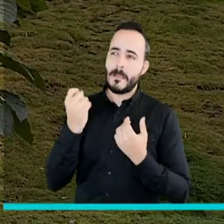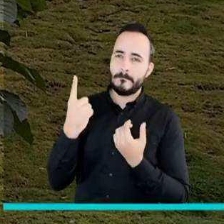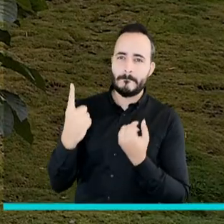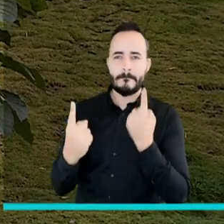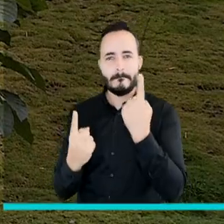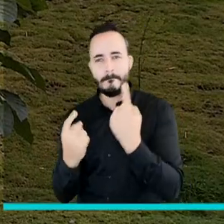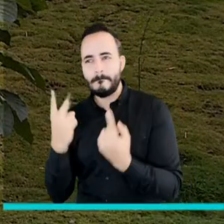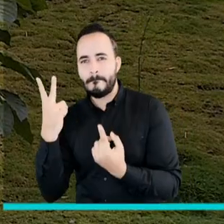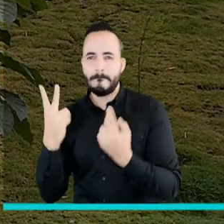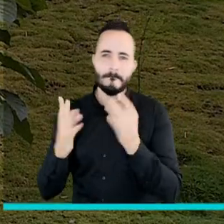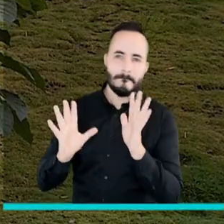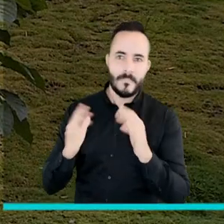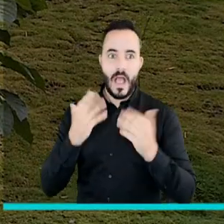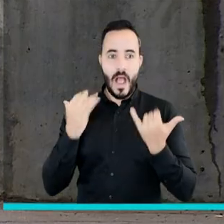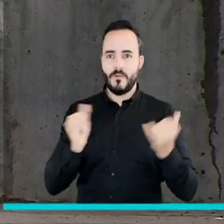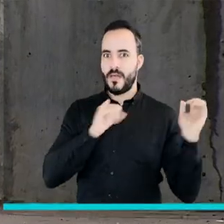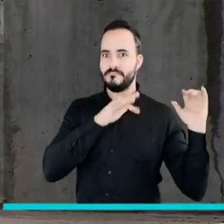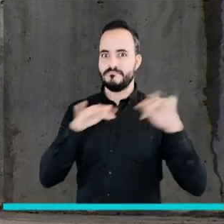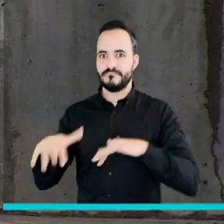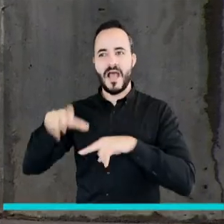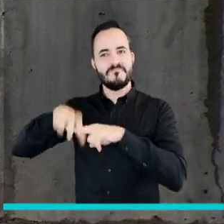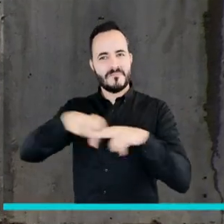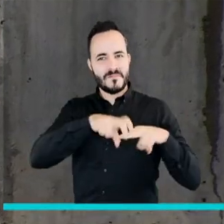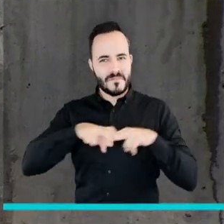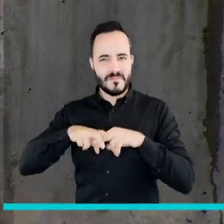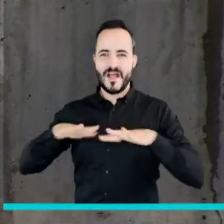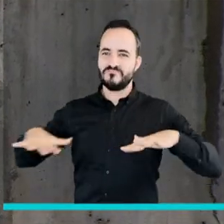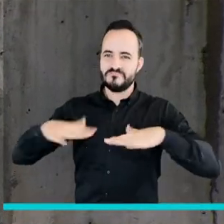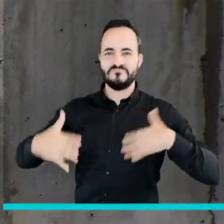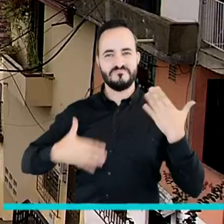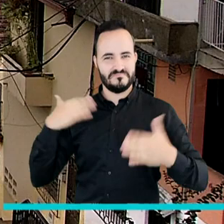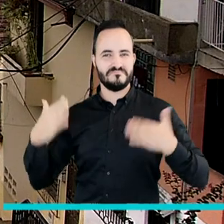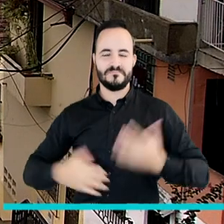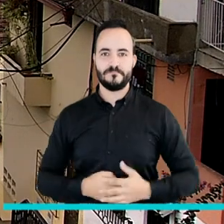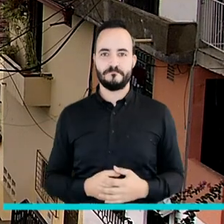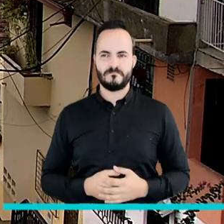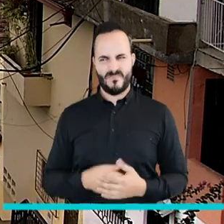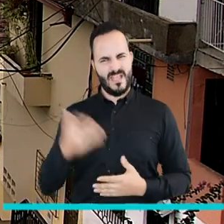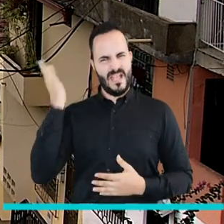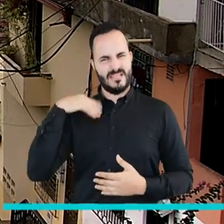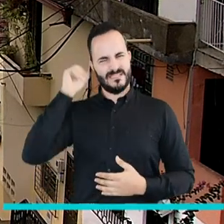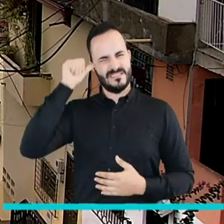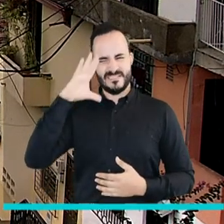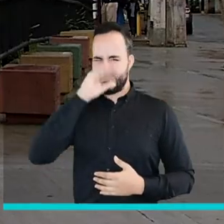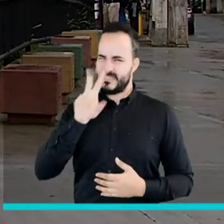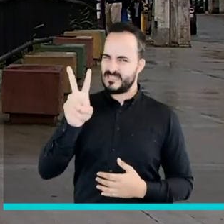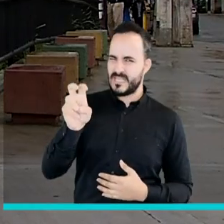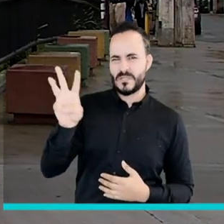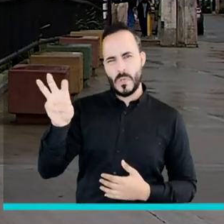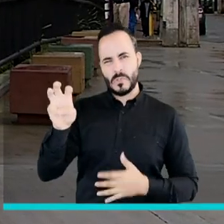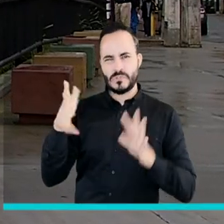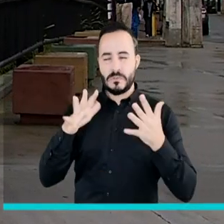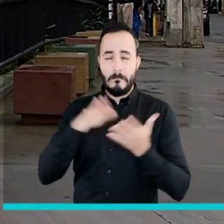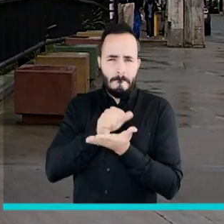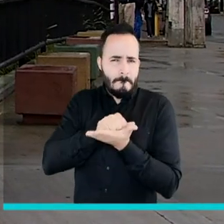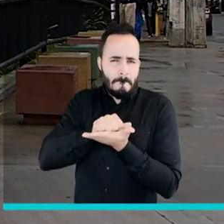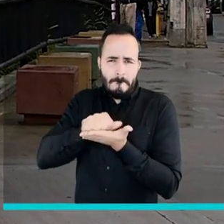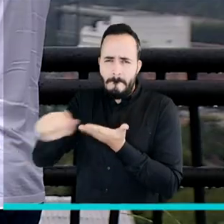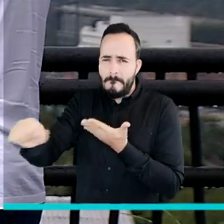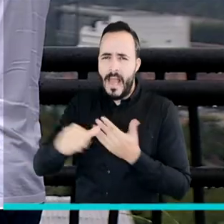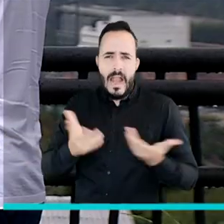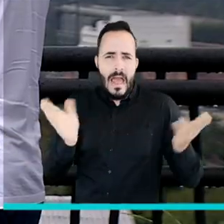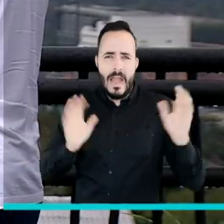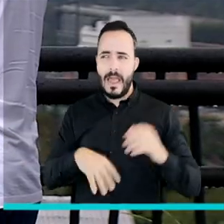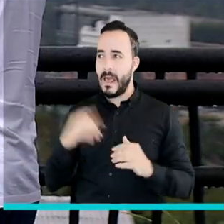Ya viene más gente acá, se siente, pusieron las manquitas. Incluso aquí a las 7 de la noche, cuando estaba el lote tal, no